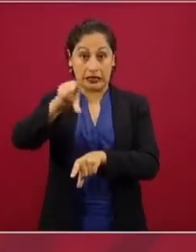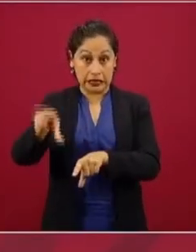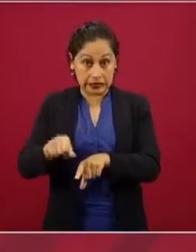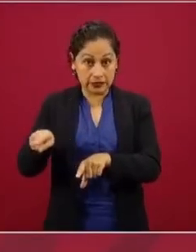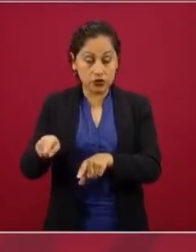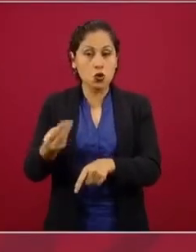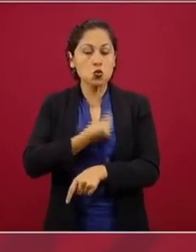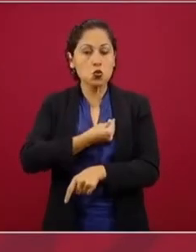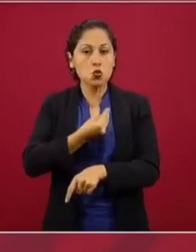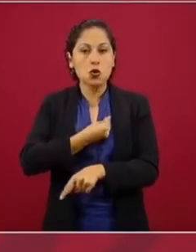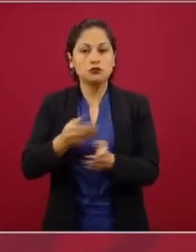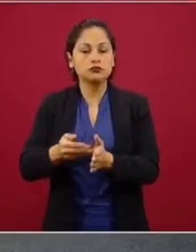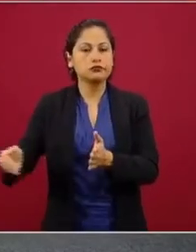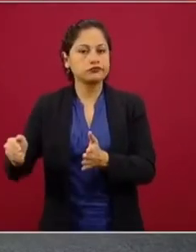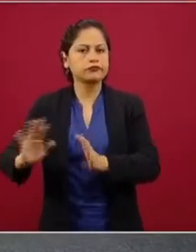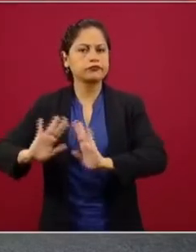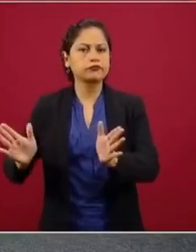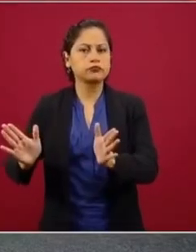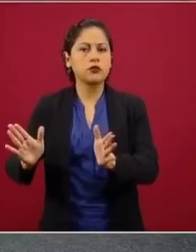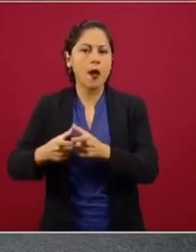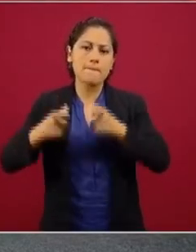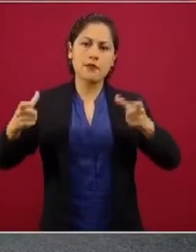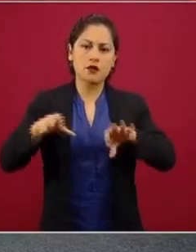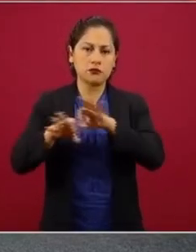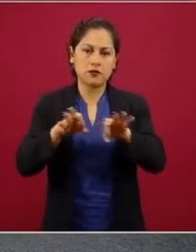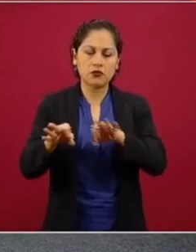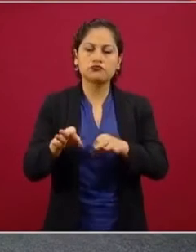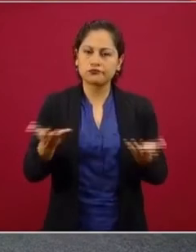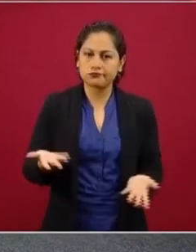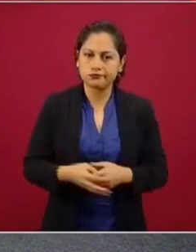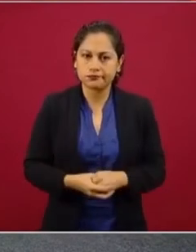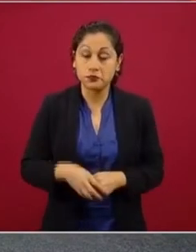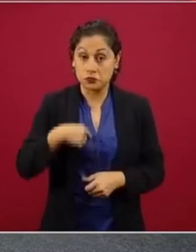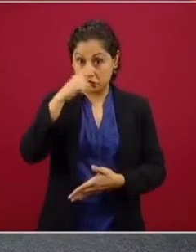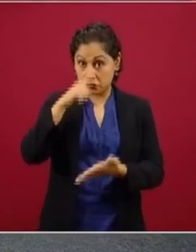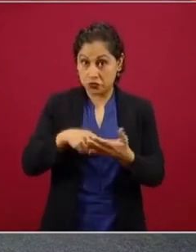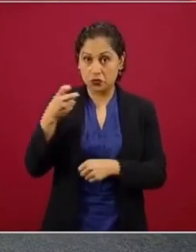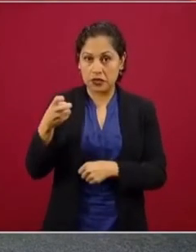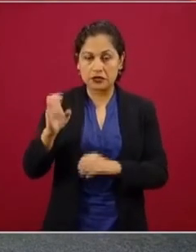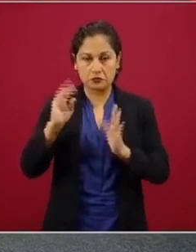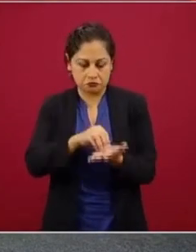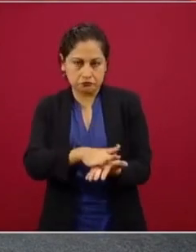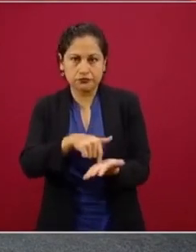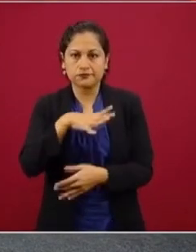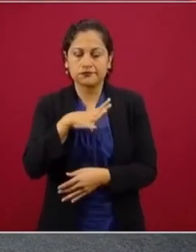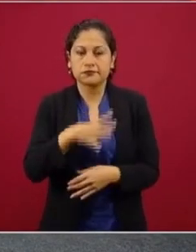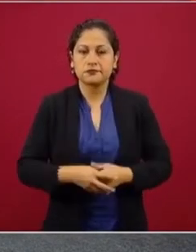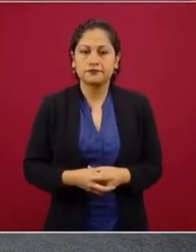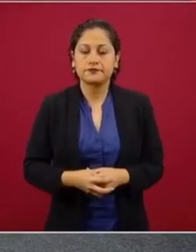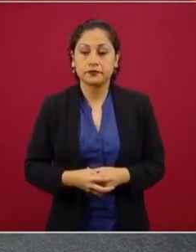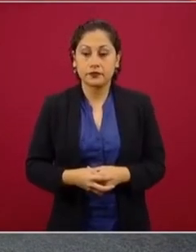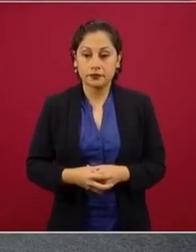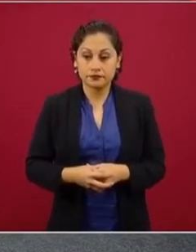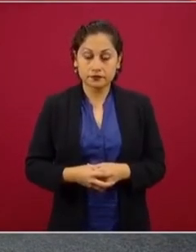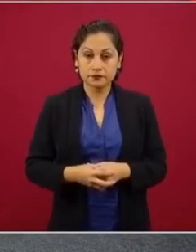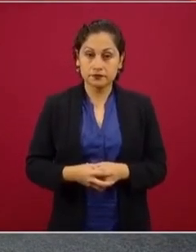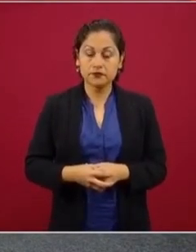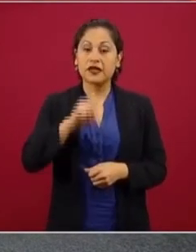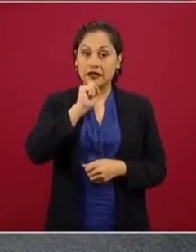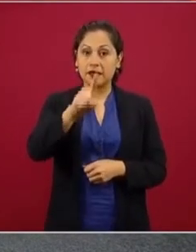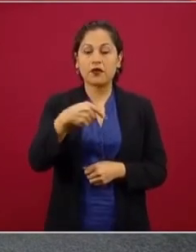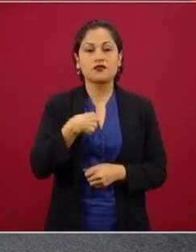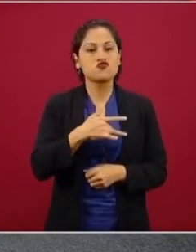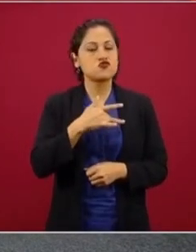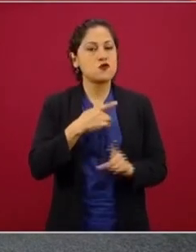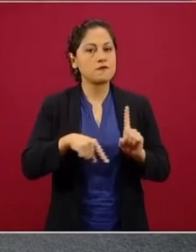a generar más empleos. Ese es un indicador. También me alienta mucho